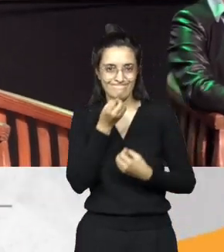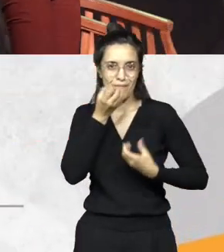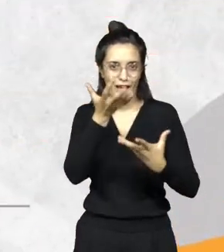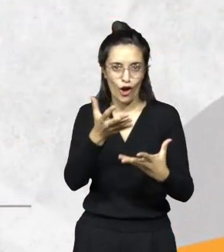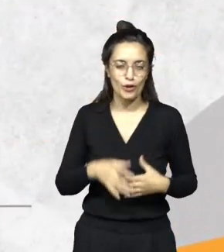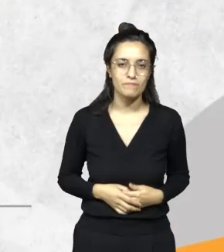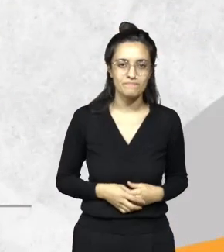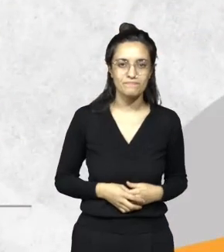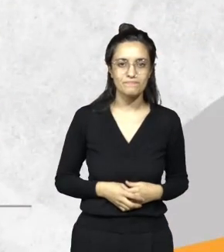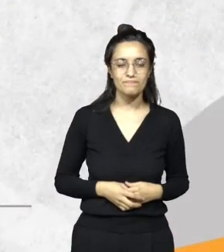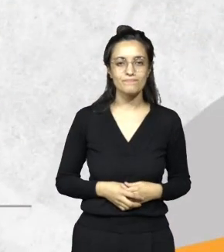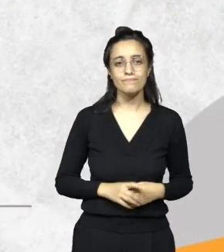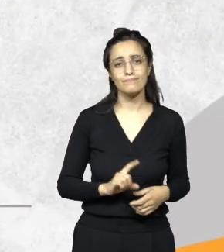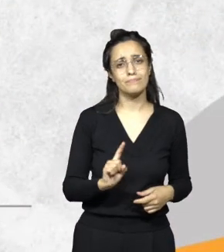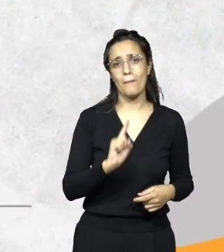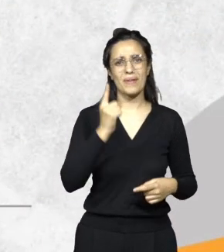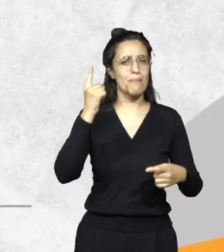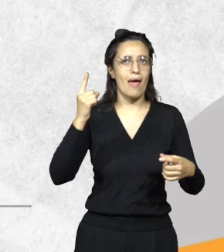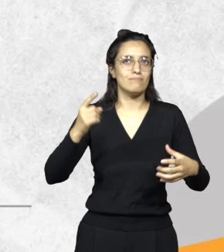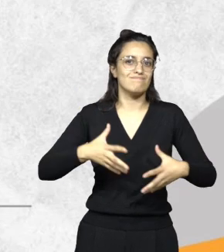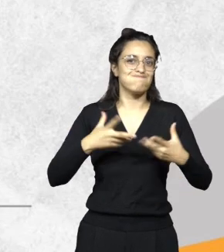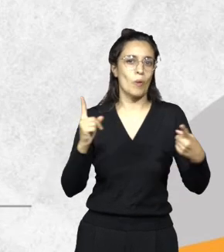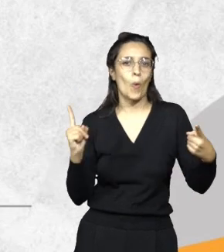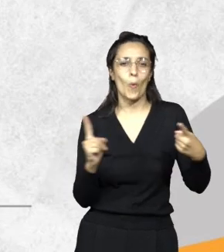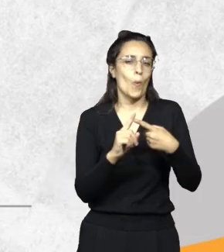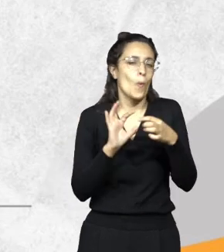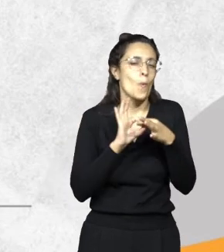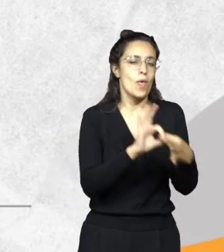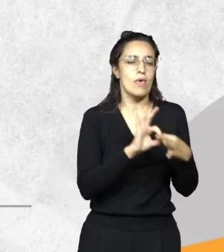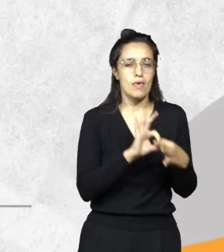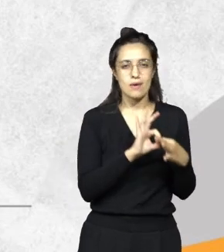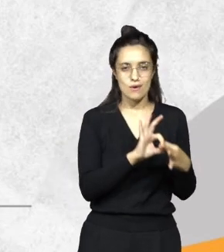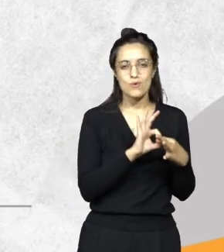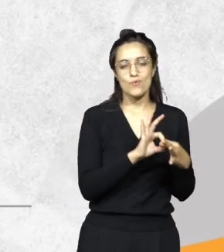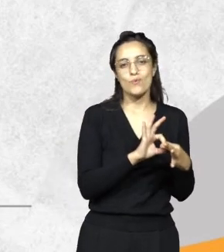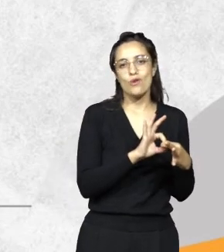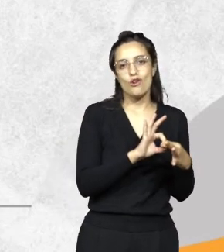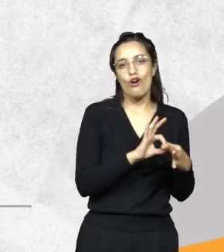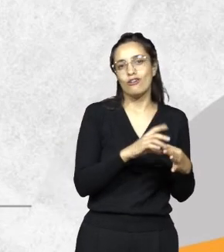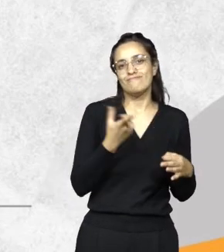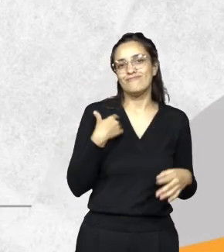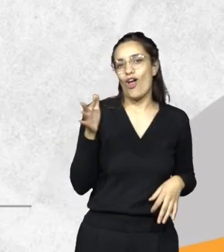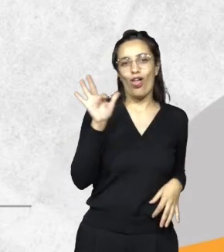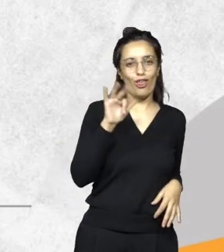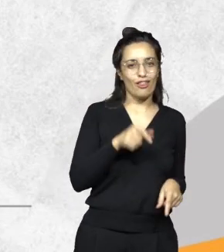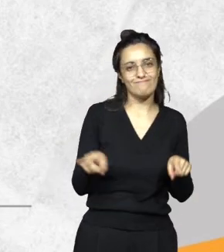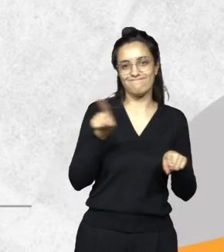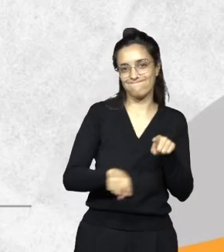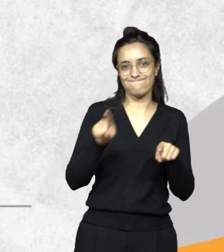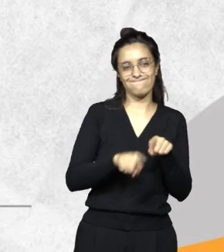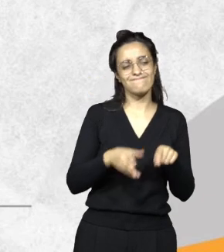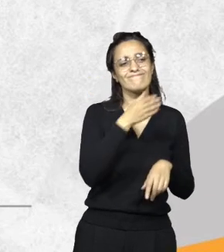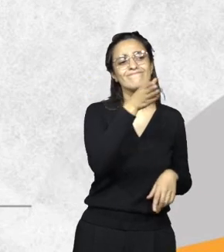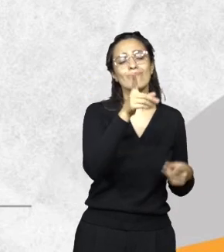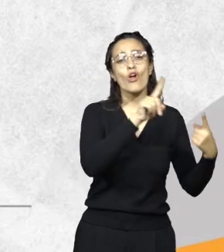El primer gran vínculo que tenemos, es un vínculo que llevamos a cabo a diario, es con los organismos que